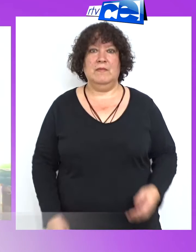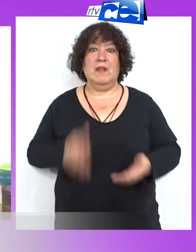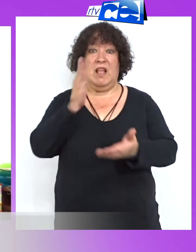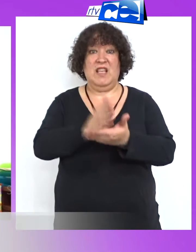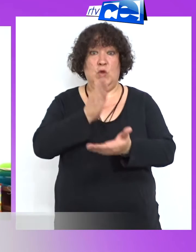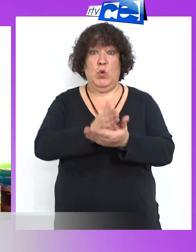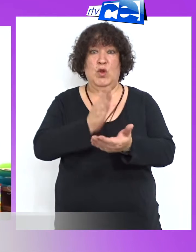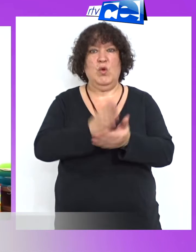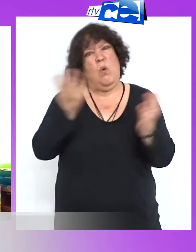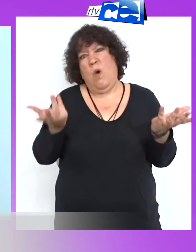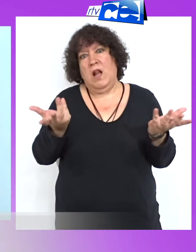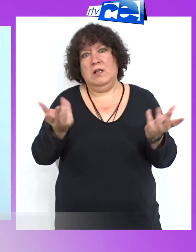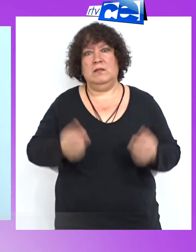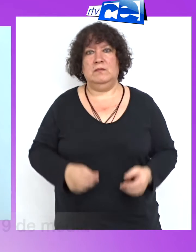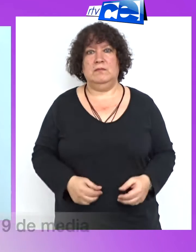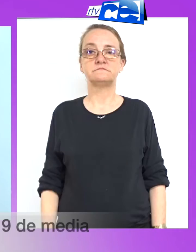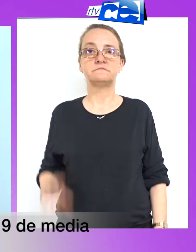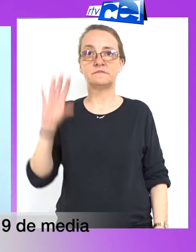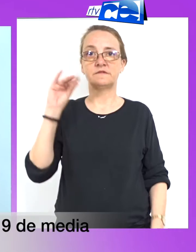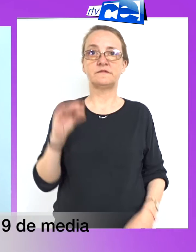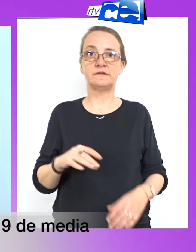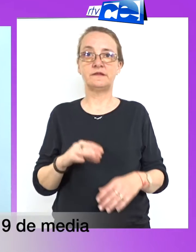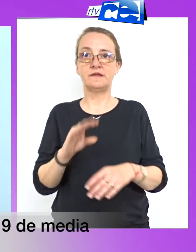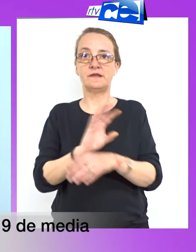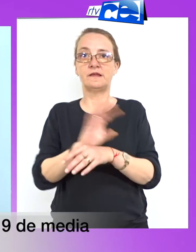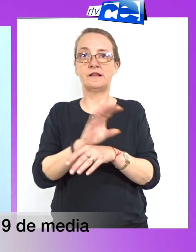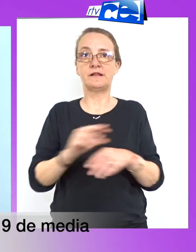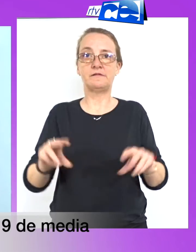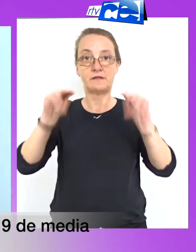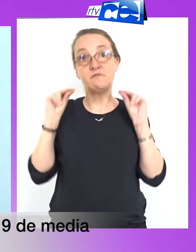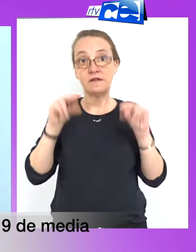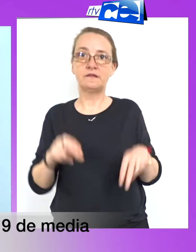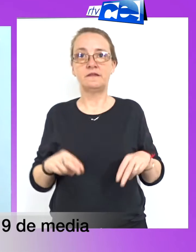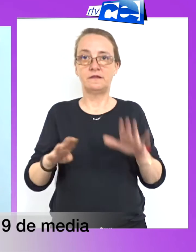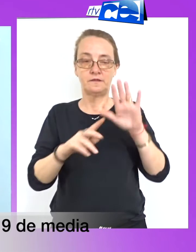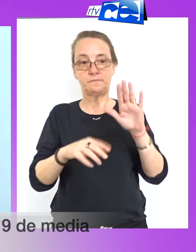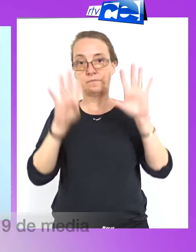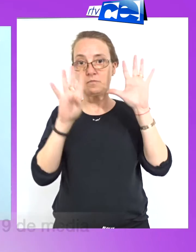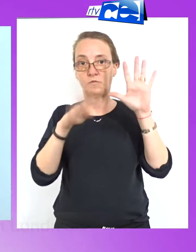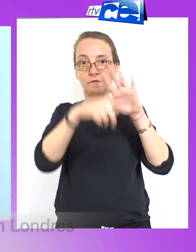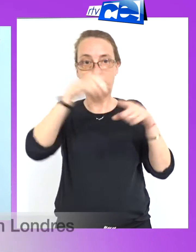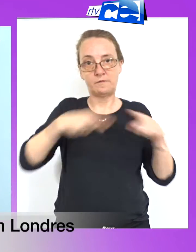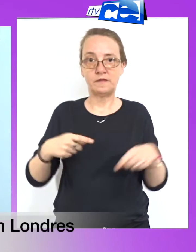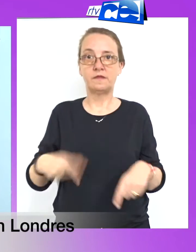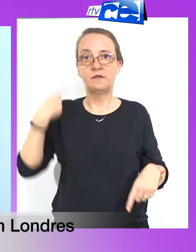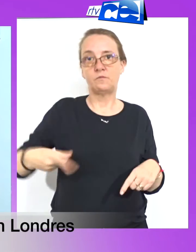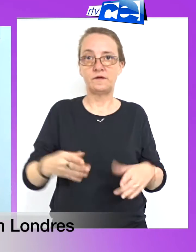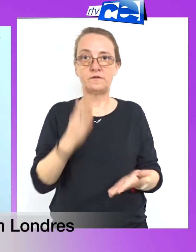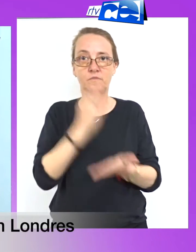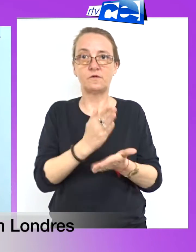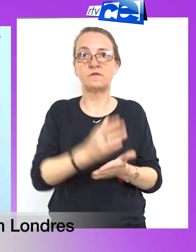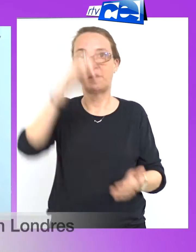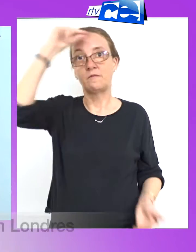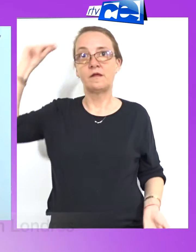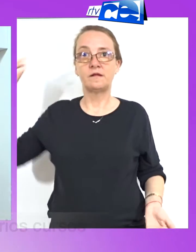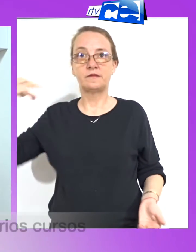¿Estudios? Sí, acabé mi carrera con un 9 de media y he cursado un máster en